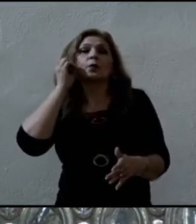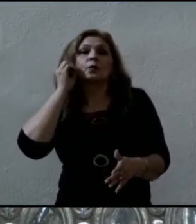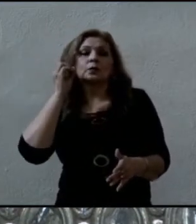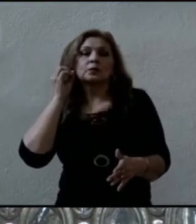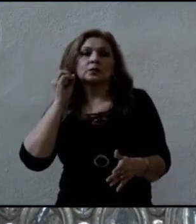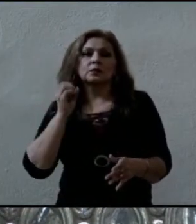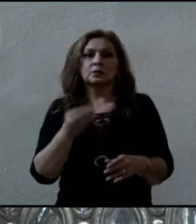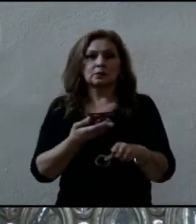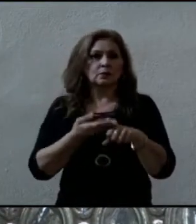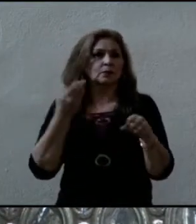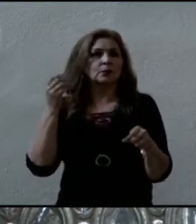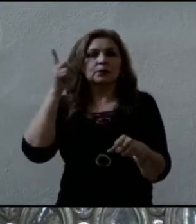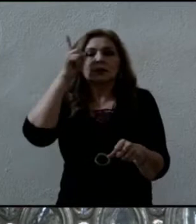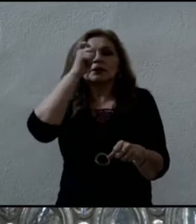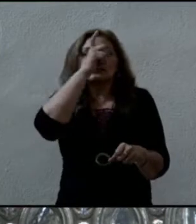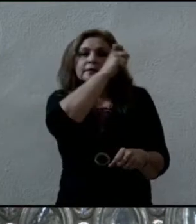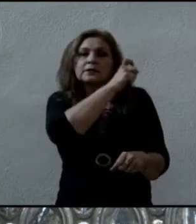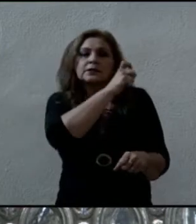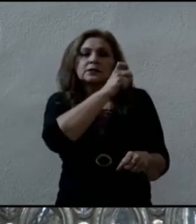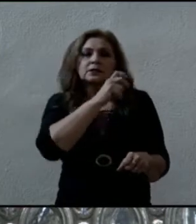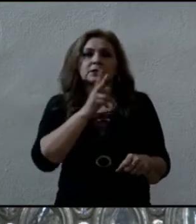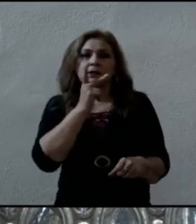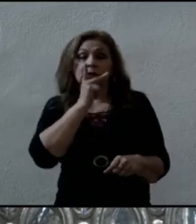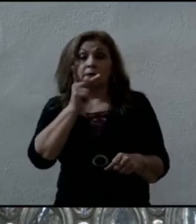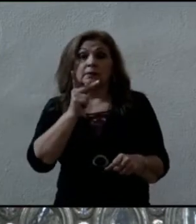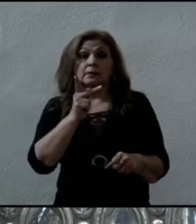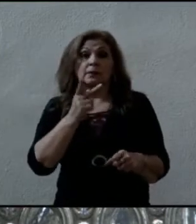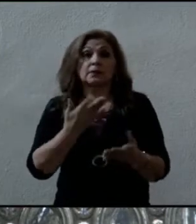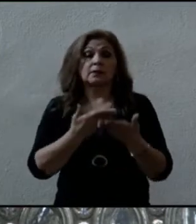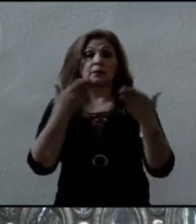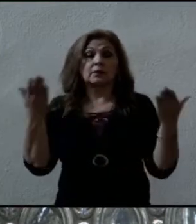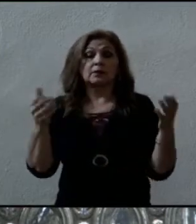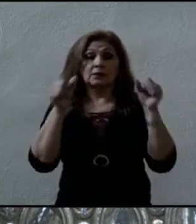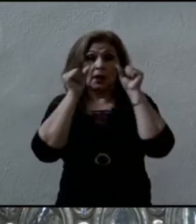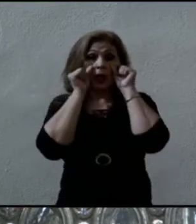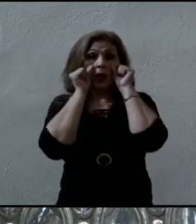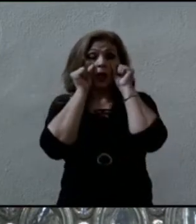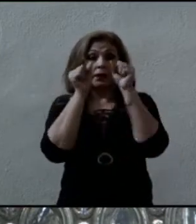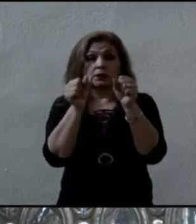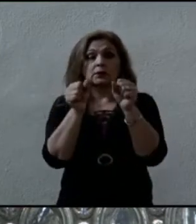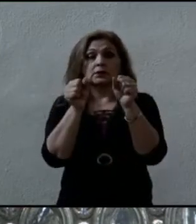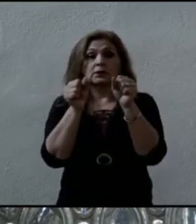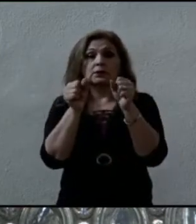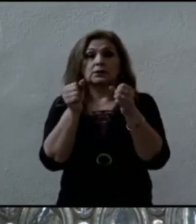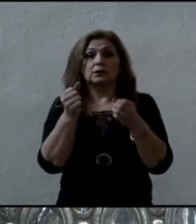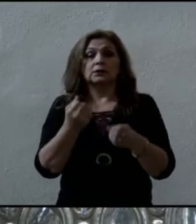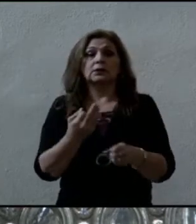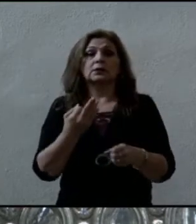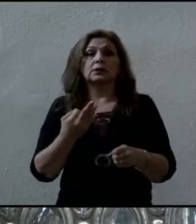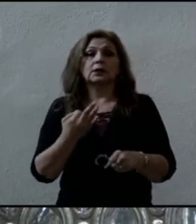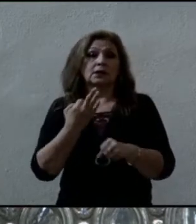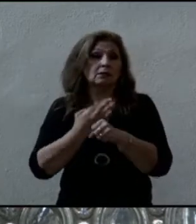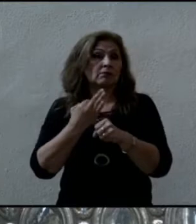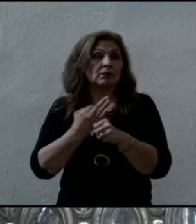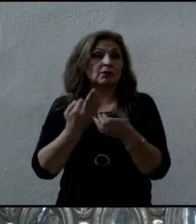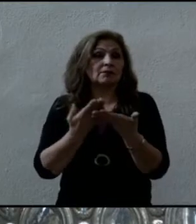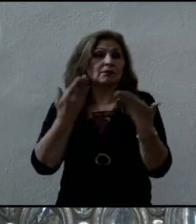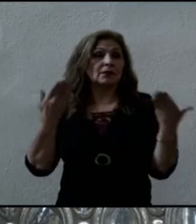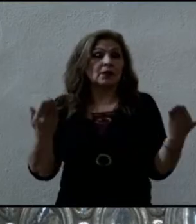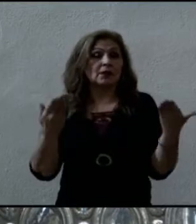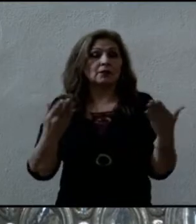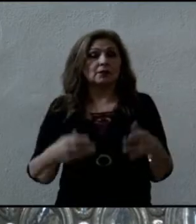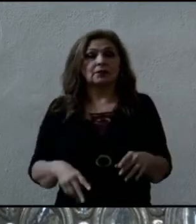qué difícil que nuestra palabra sea escuchada con benevolencia del